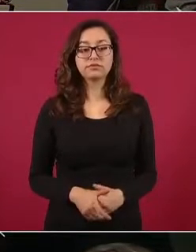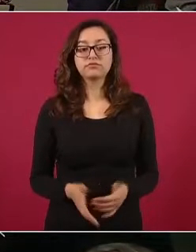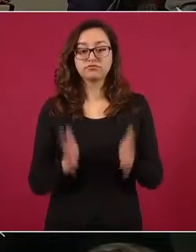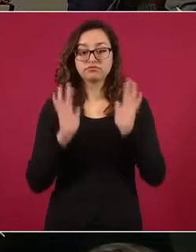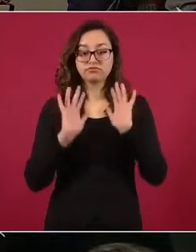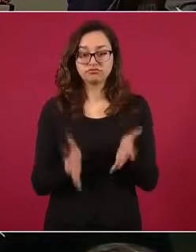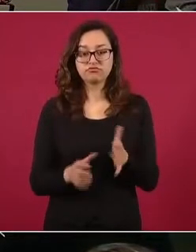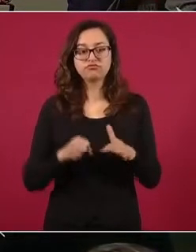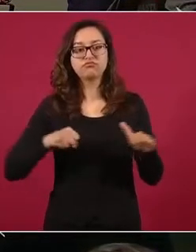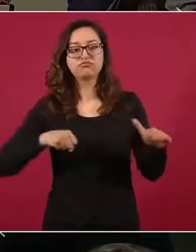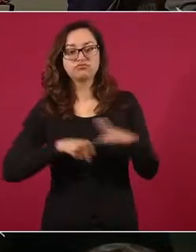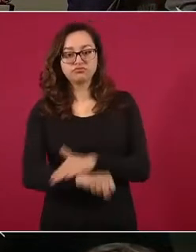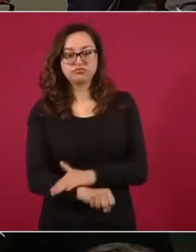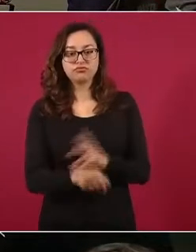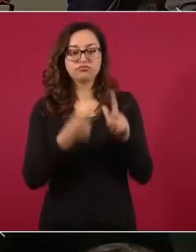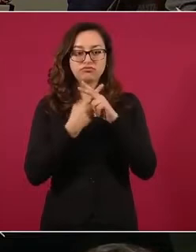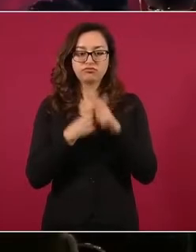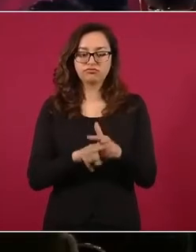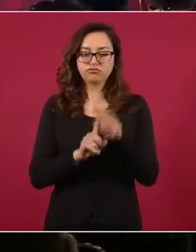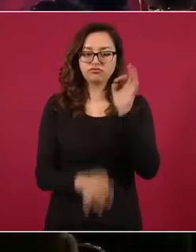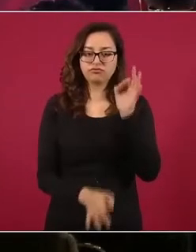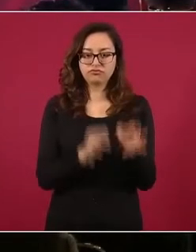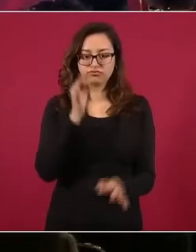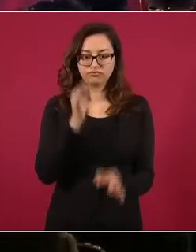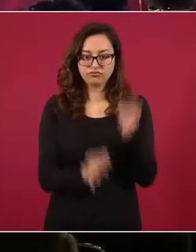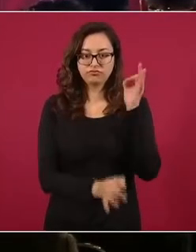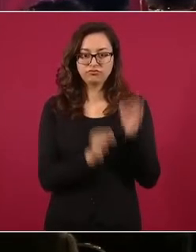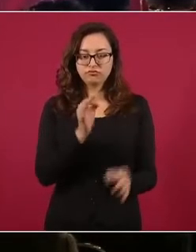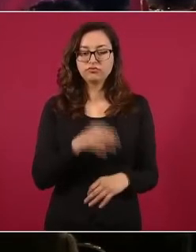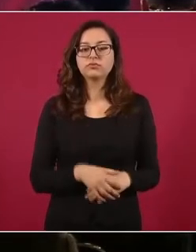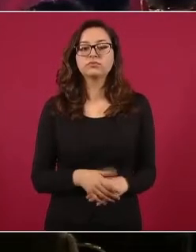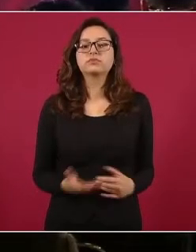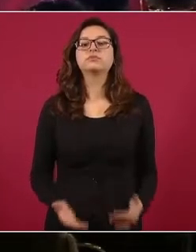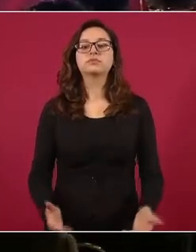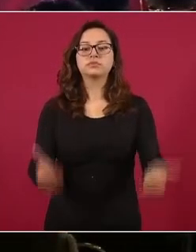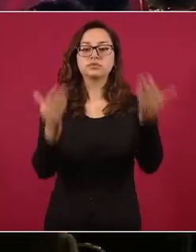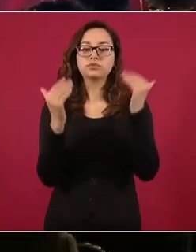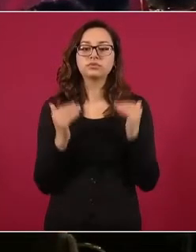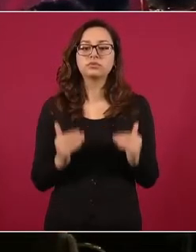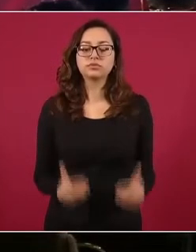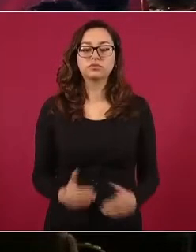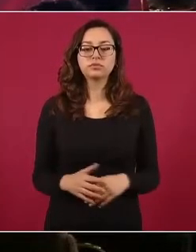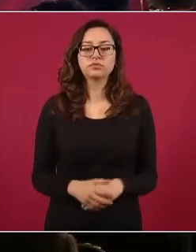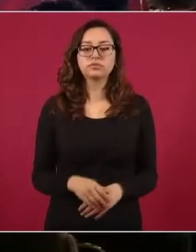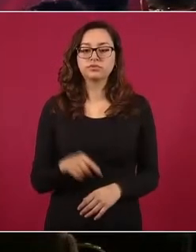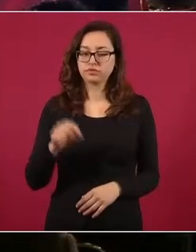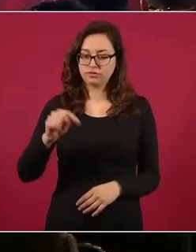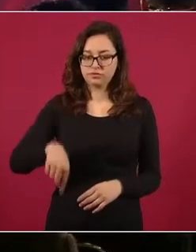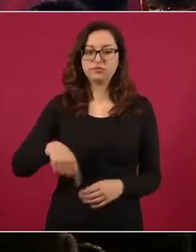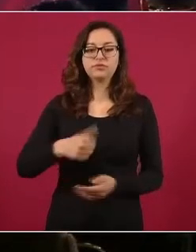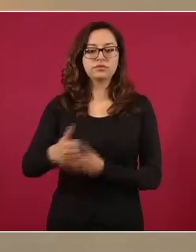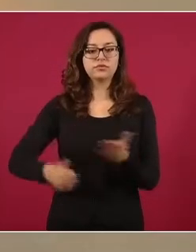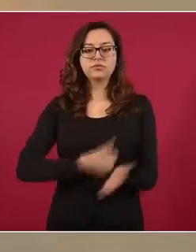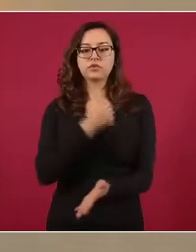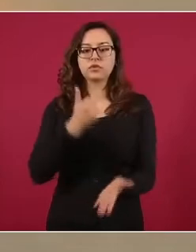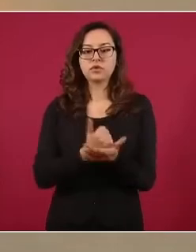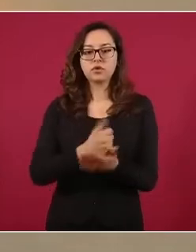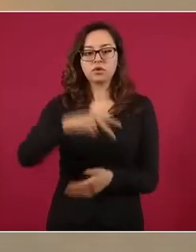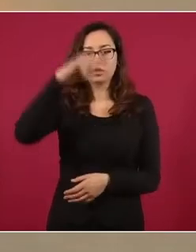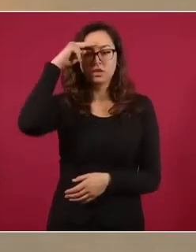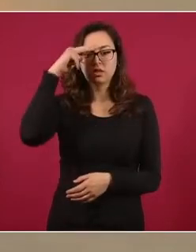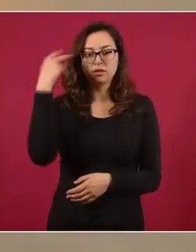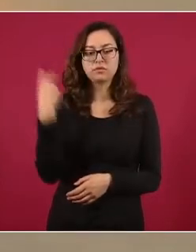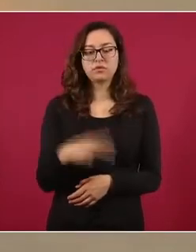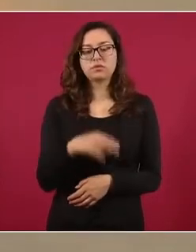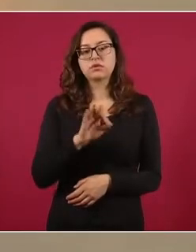al proceso. Siguiente. También, continuando con información de la Ciudad de México y de la Fiscalía de